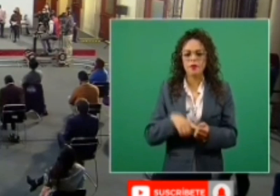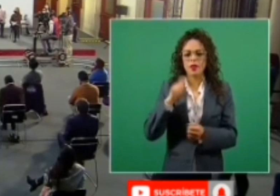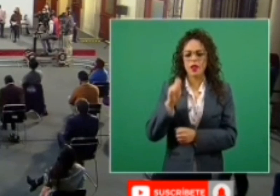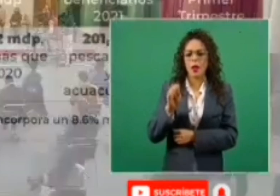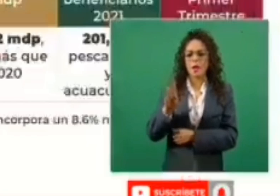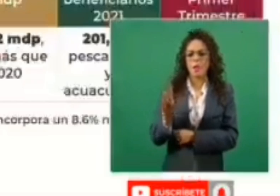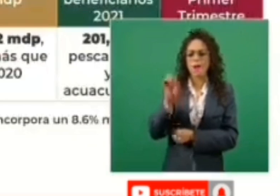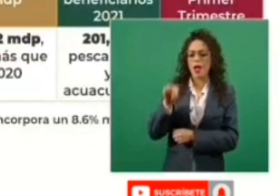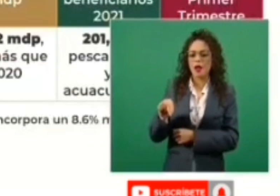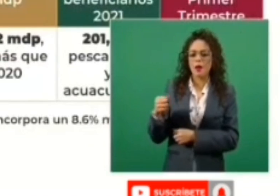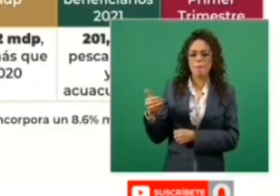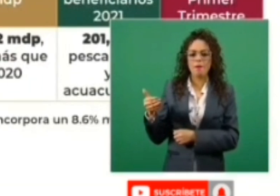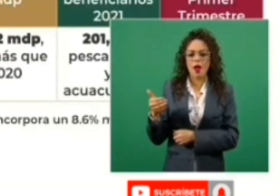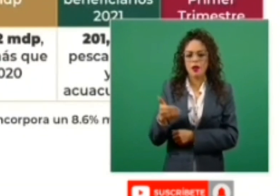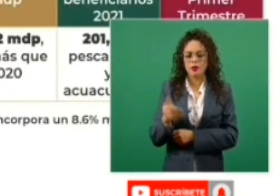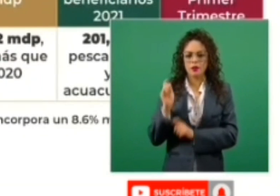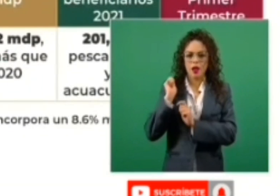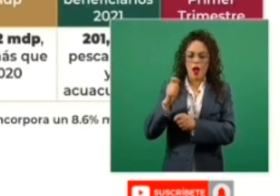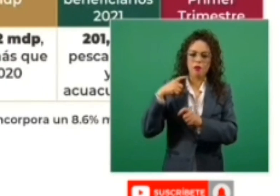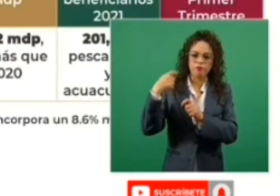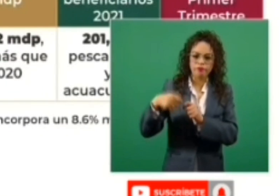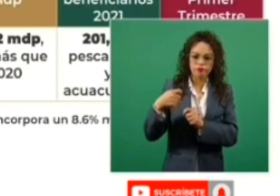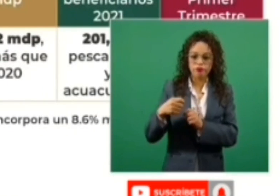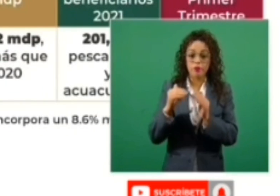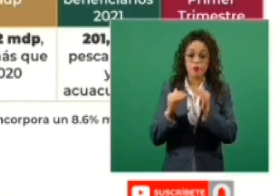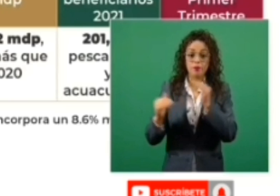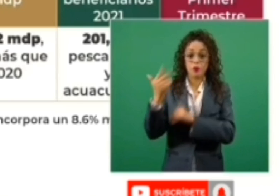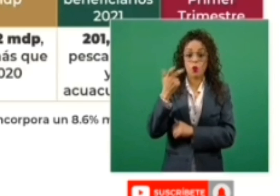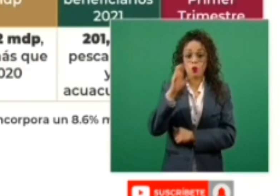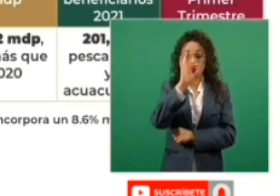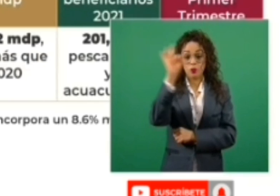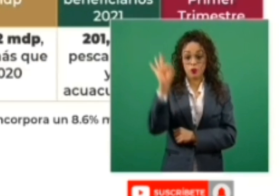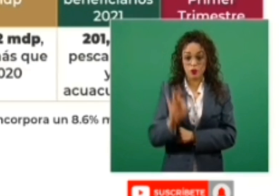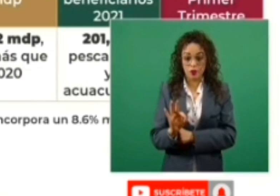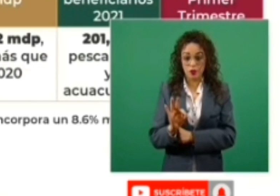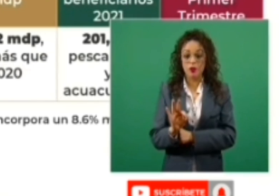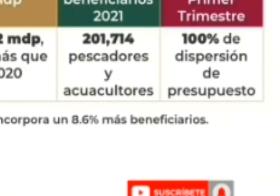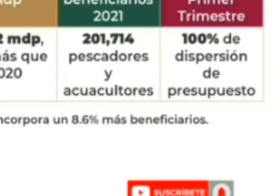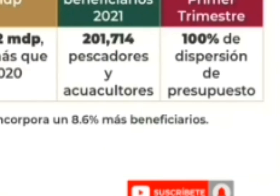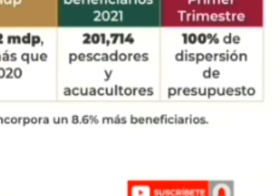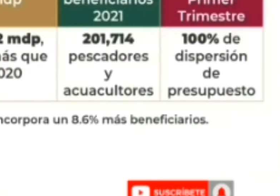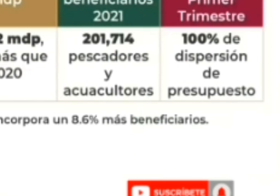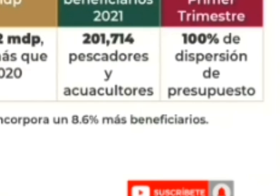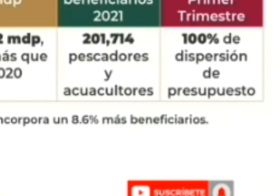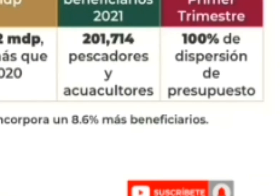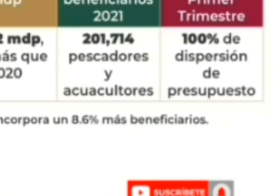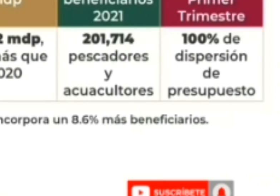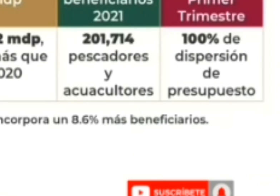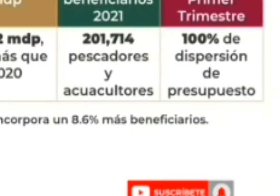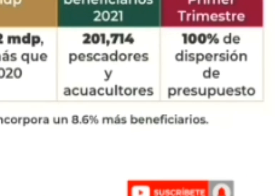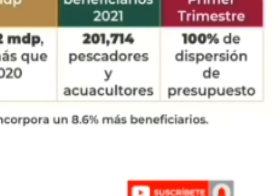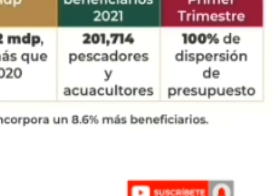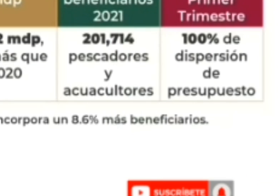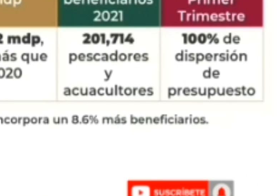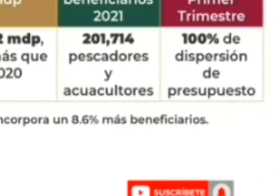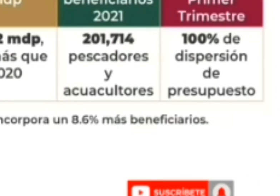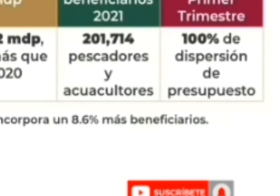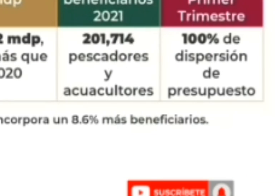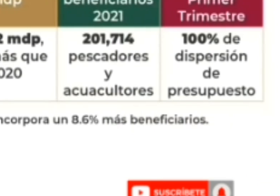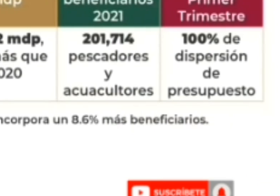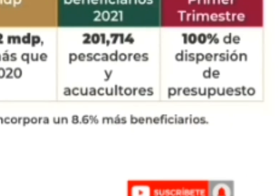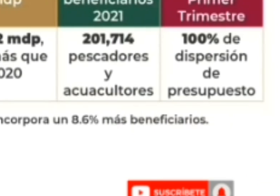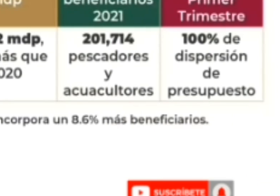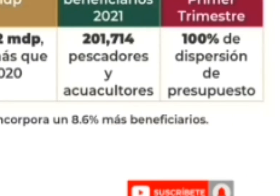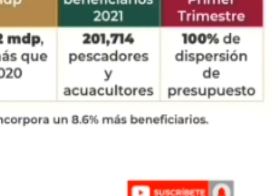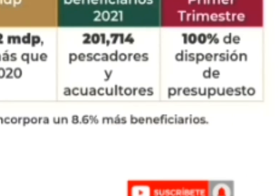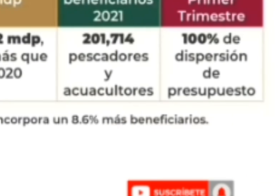este se ve incrementado en un 8 por ciento para ejercer mil 452 millones de pesos. Nuestro número